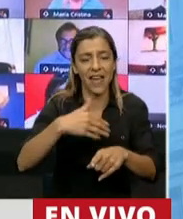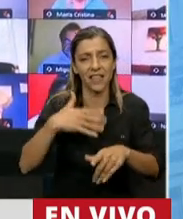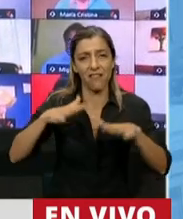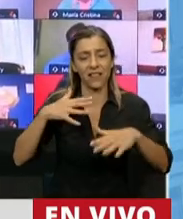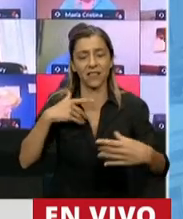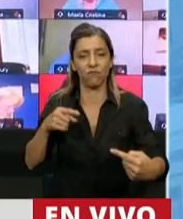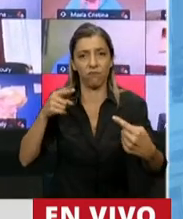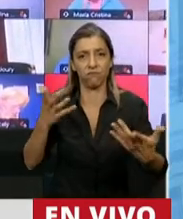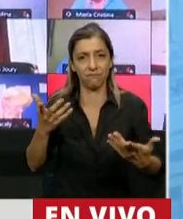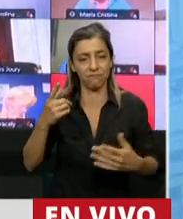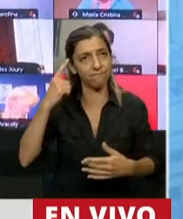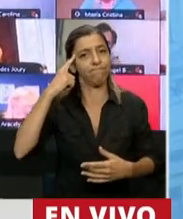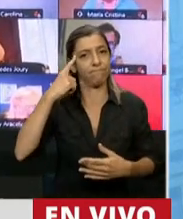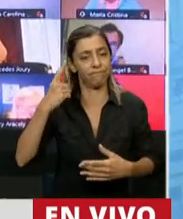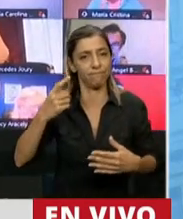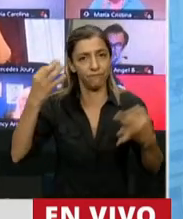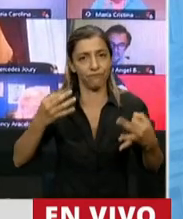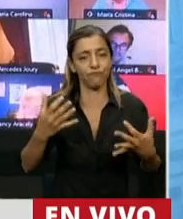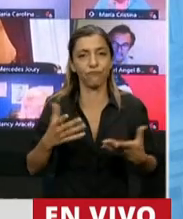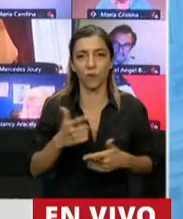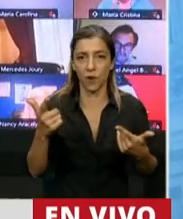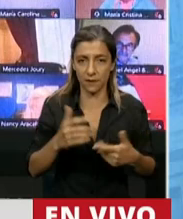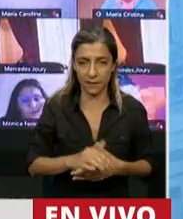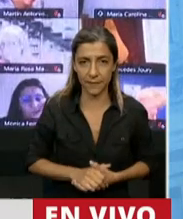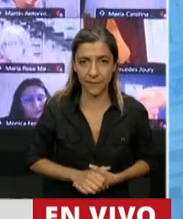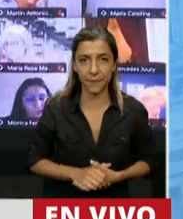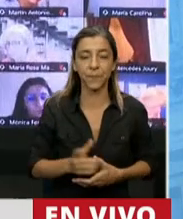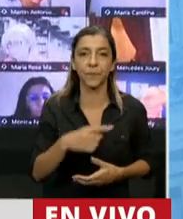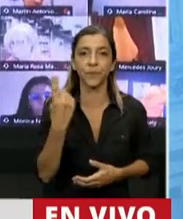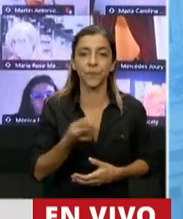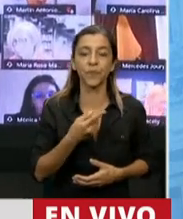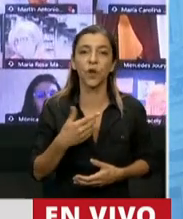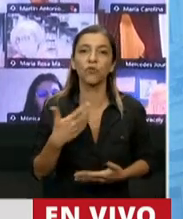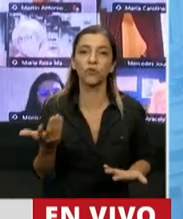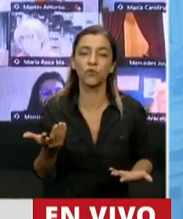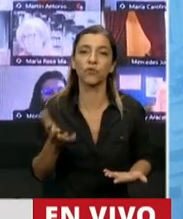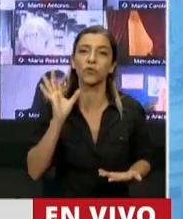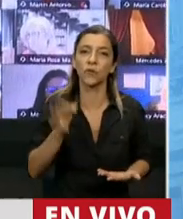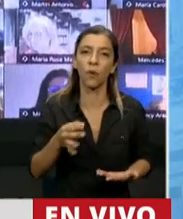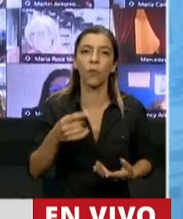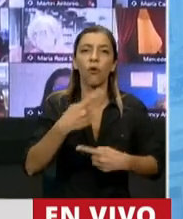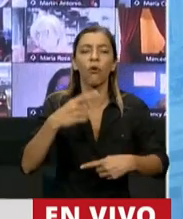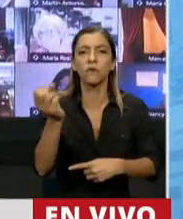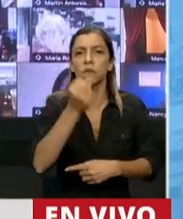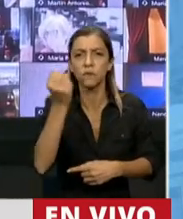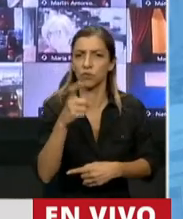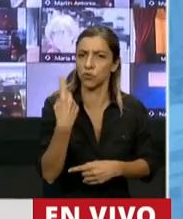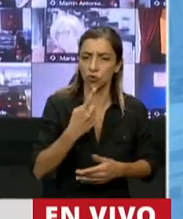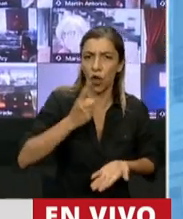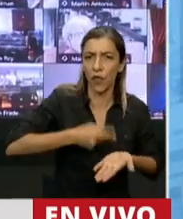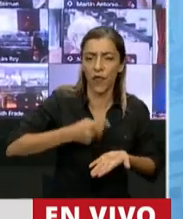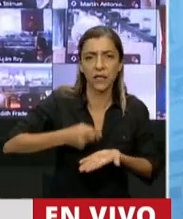incoherentes. Nosotros creemos nuevamente que las cosas importantes decidimos y